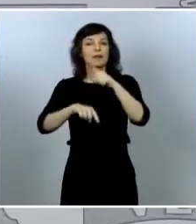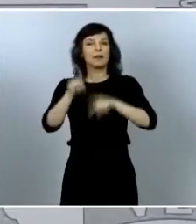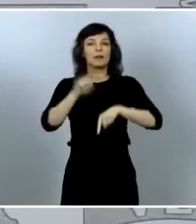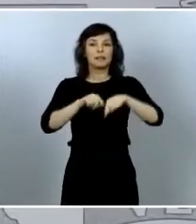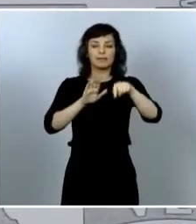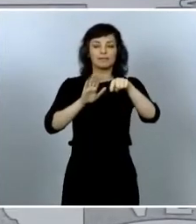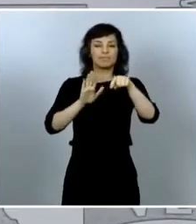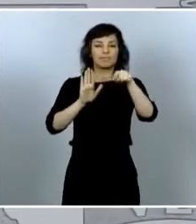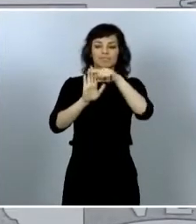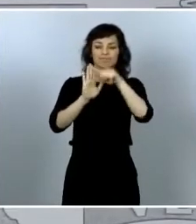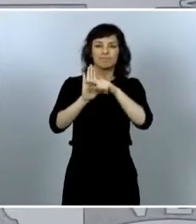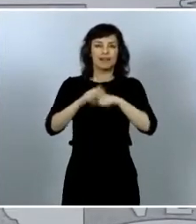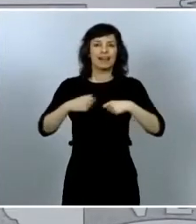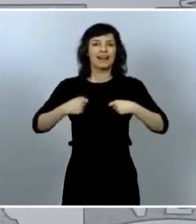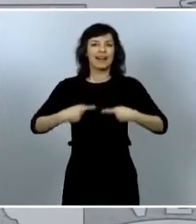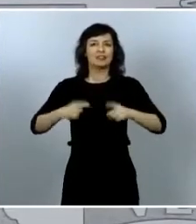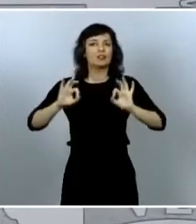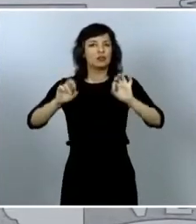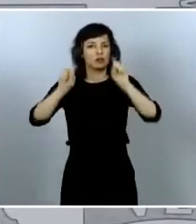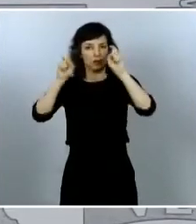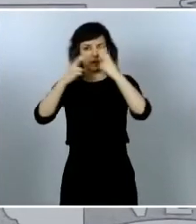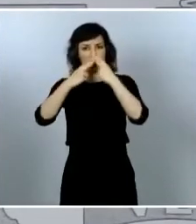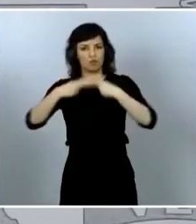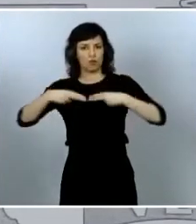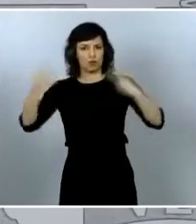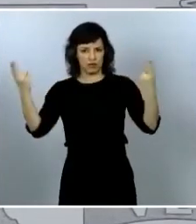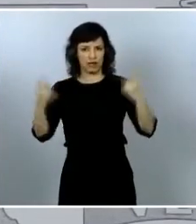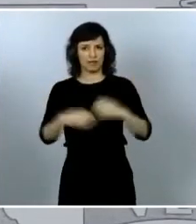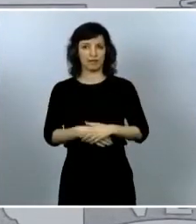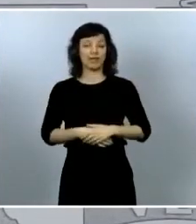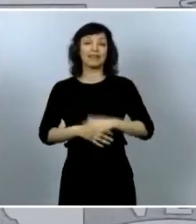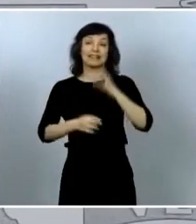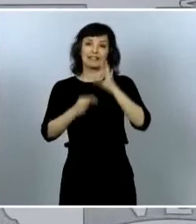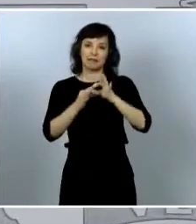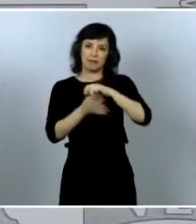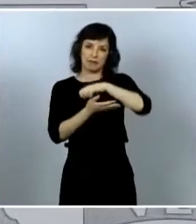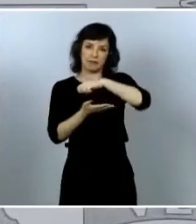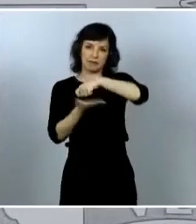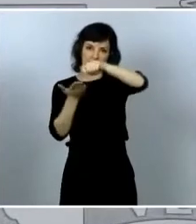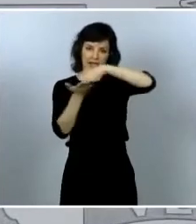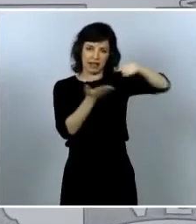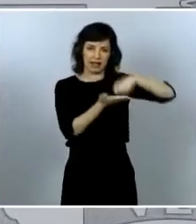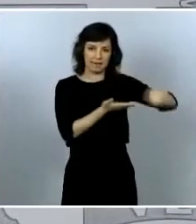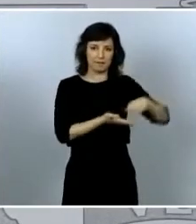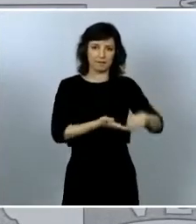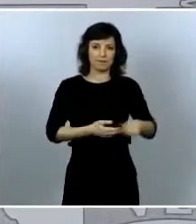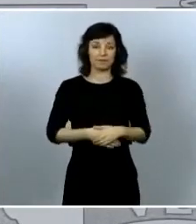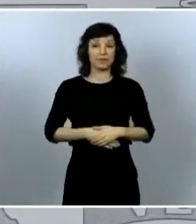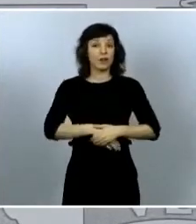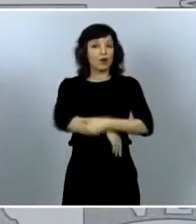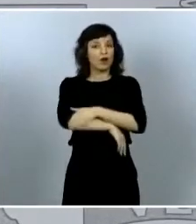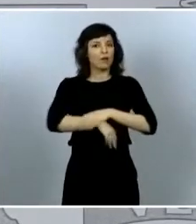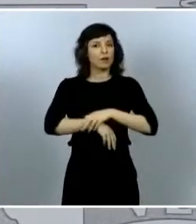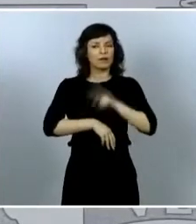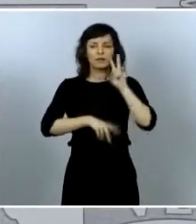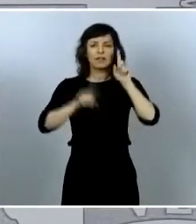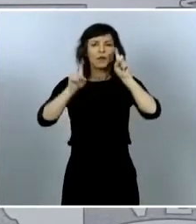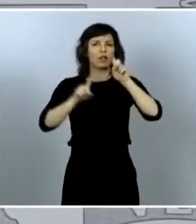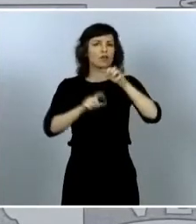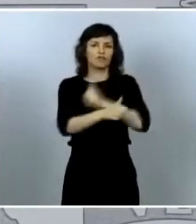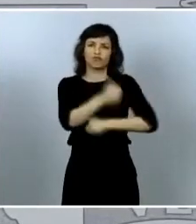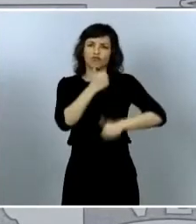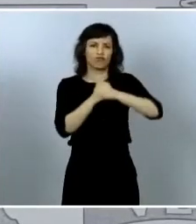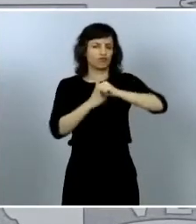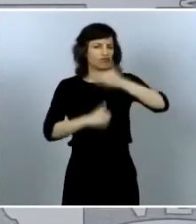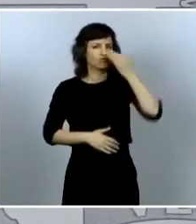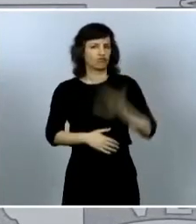gasto en educación pública a pagar en septiembre la educación es para este gobierno una prioridad absoluta como lo es también para el conjunto